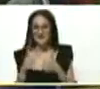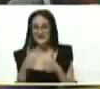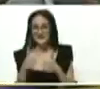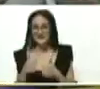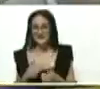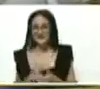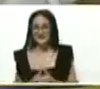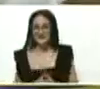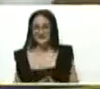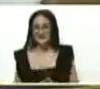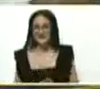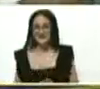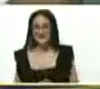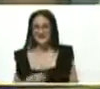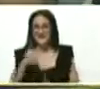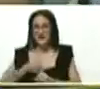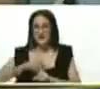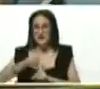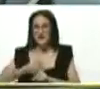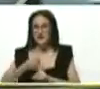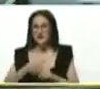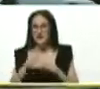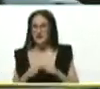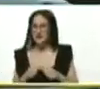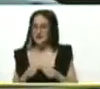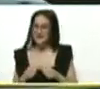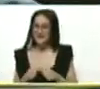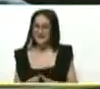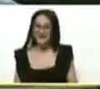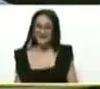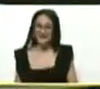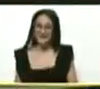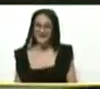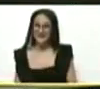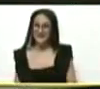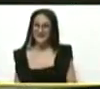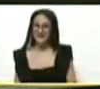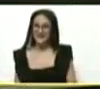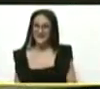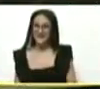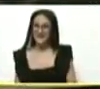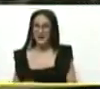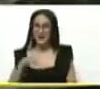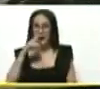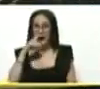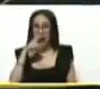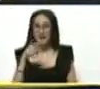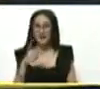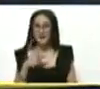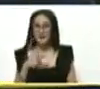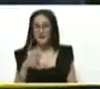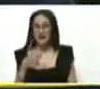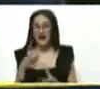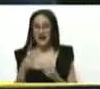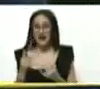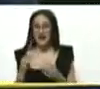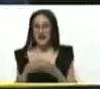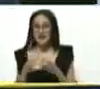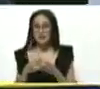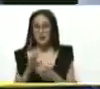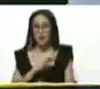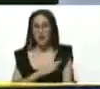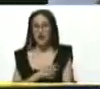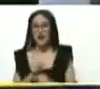Y aquí vamos en batalla permanente. ¿Por qué se ríen? Es super bigote, vale, que tiene un super equipo. Super bigote tiene poderes